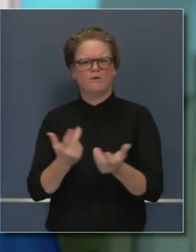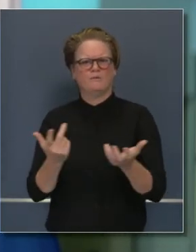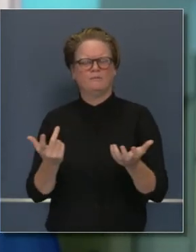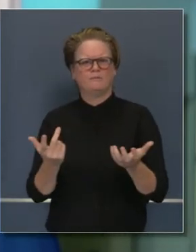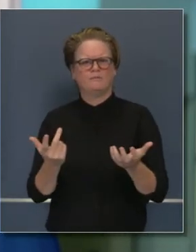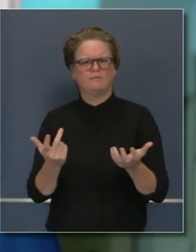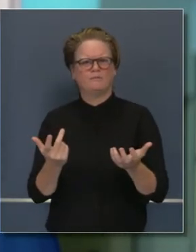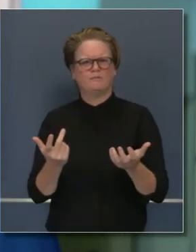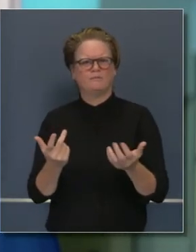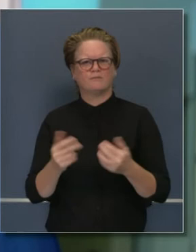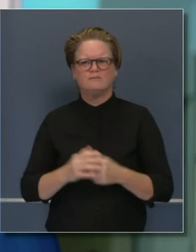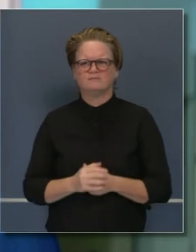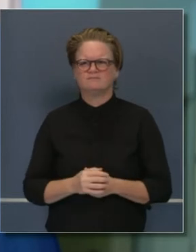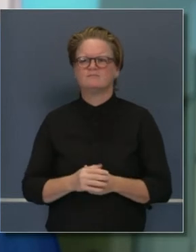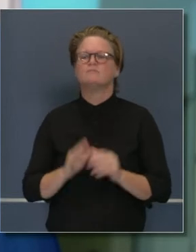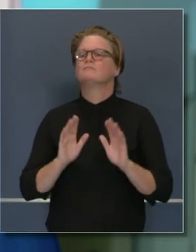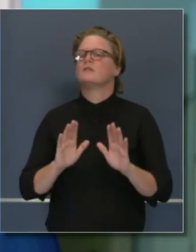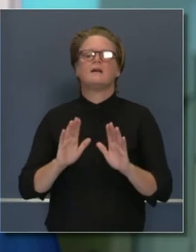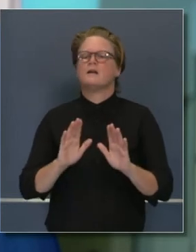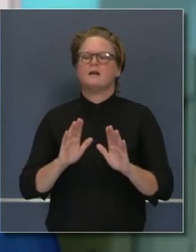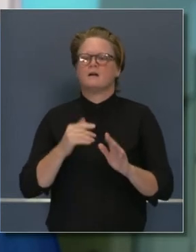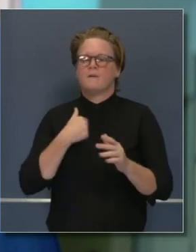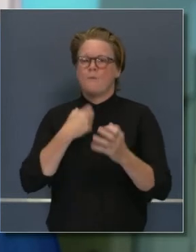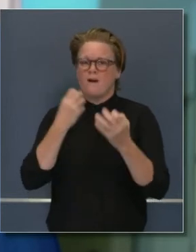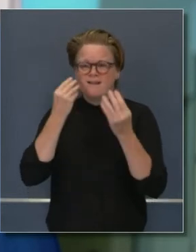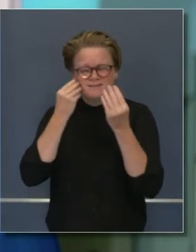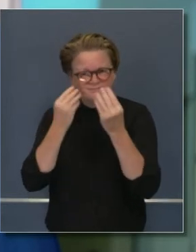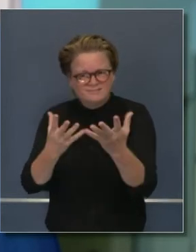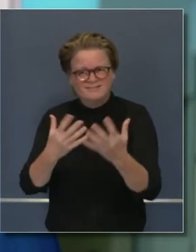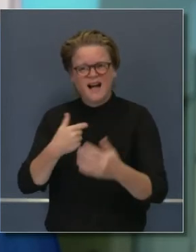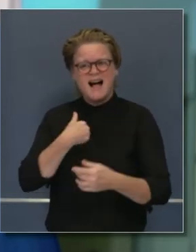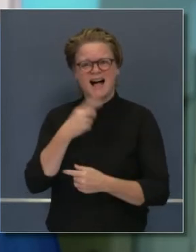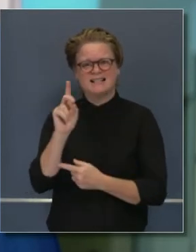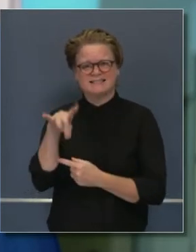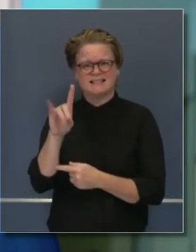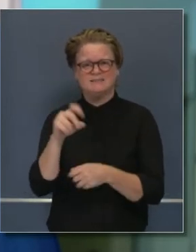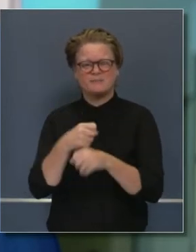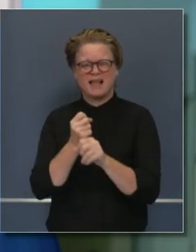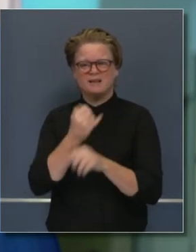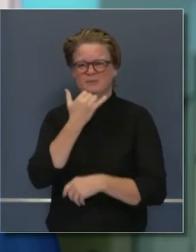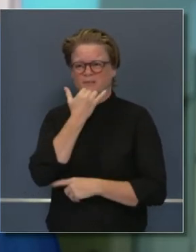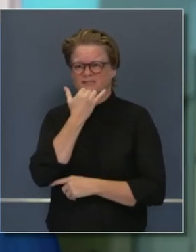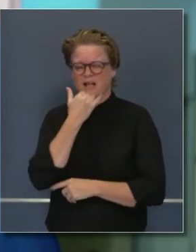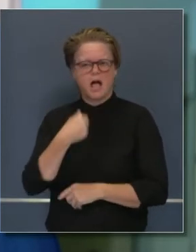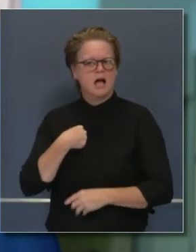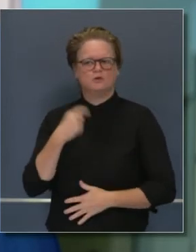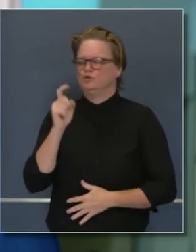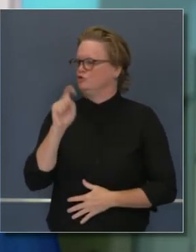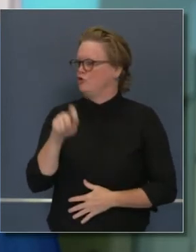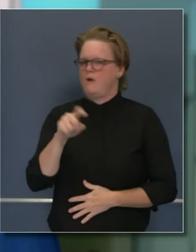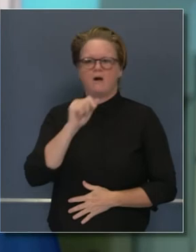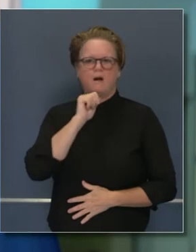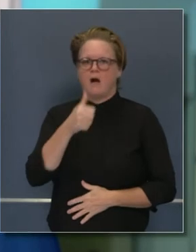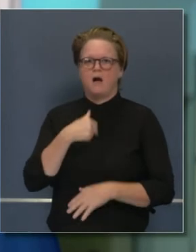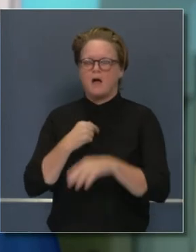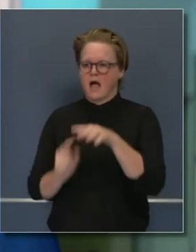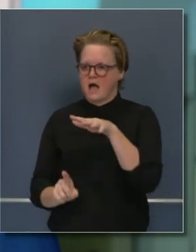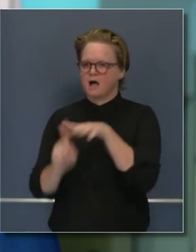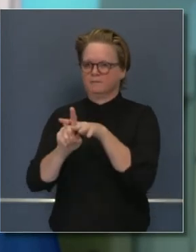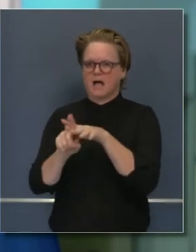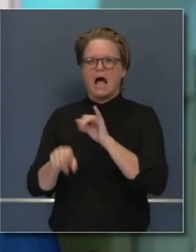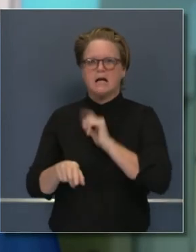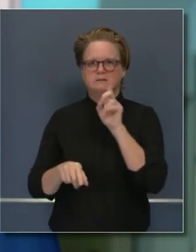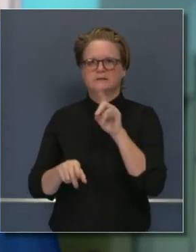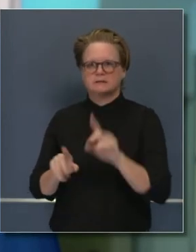reconocerlo y enfrentar la controversia. Así que, como dije, simplemente